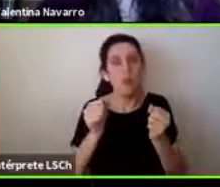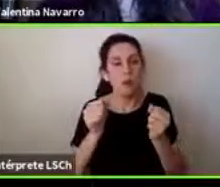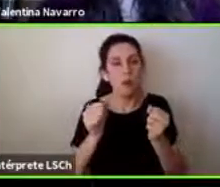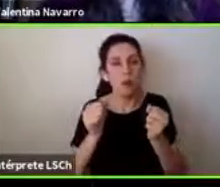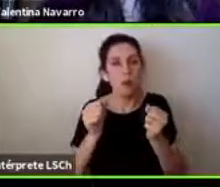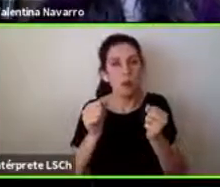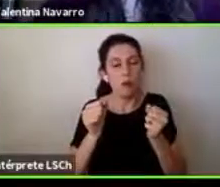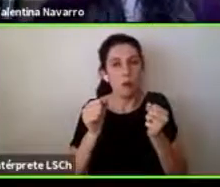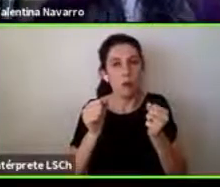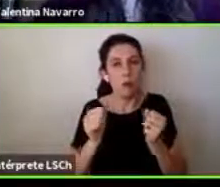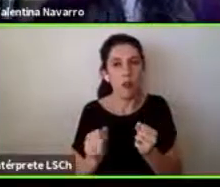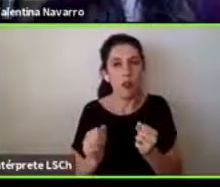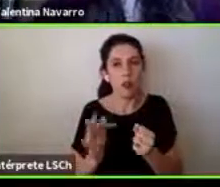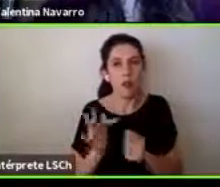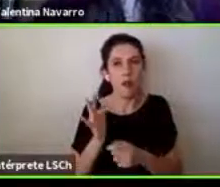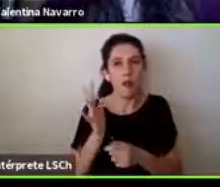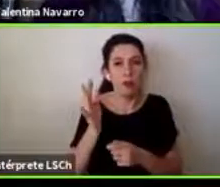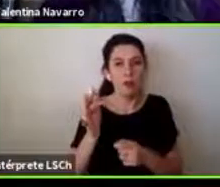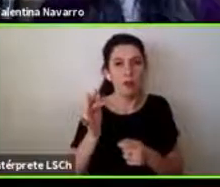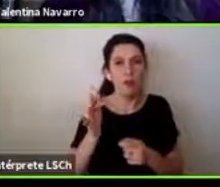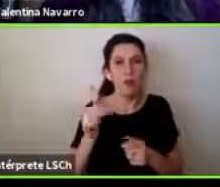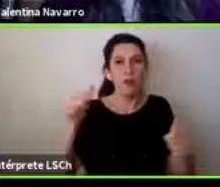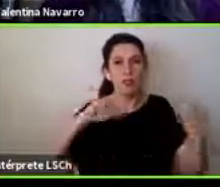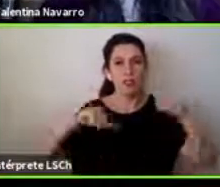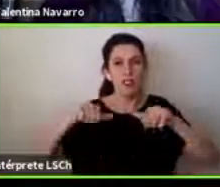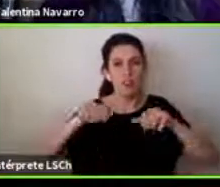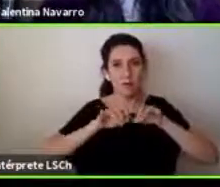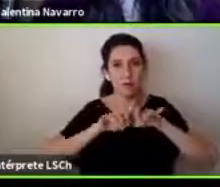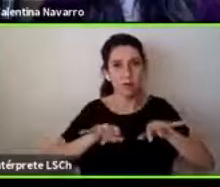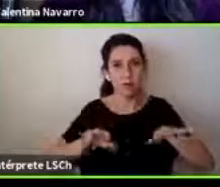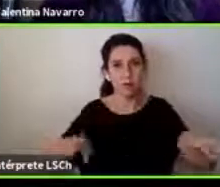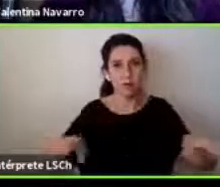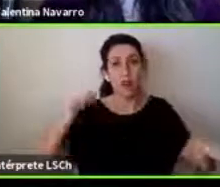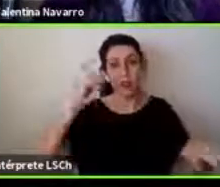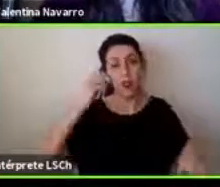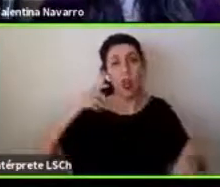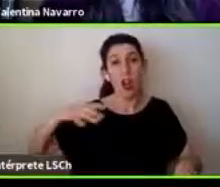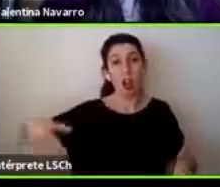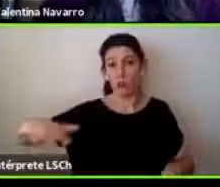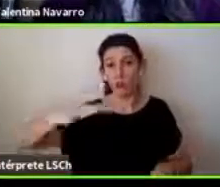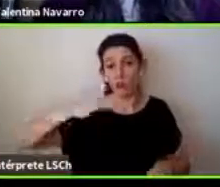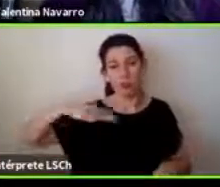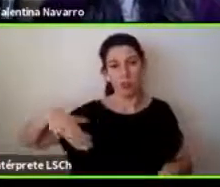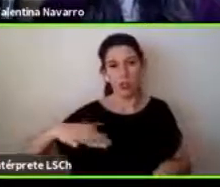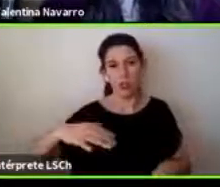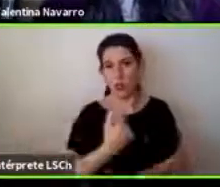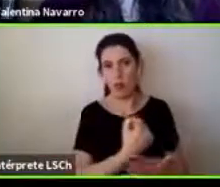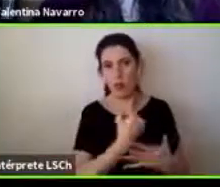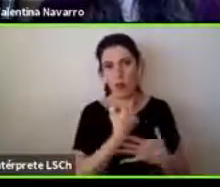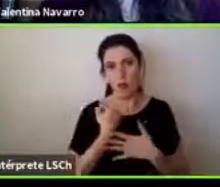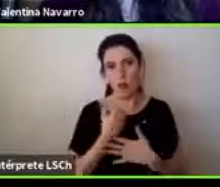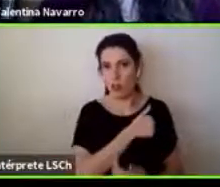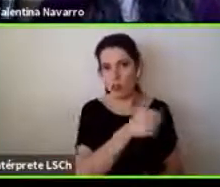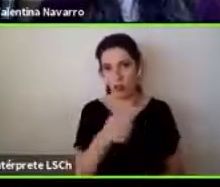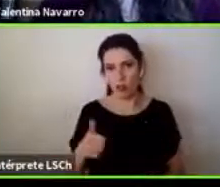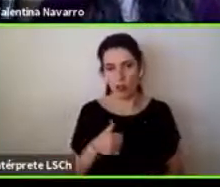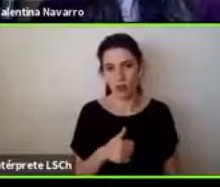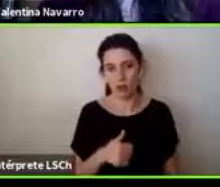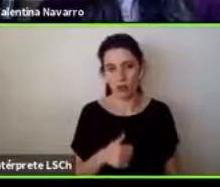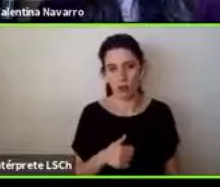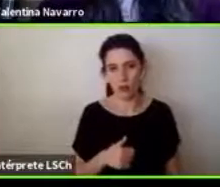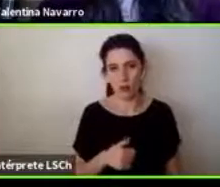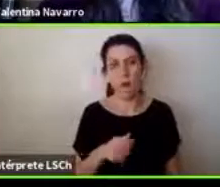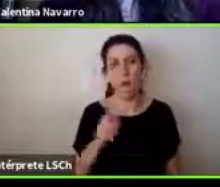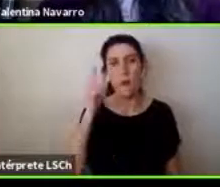divulgando el trabajo de ciencias creo que como que nos sirve a todos como sociedad entonces en el fondo claro siempre pienso